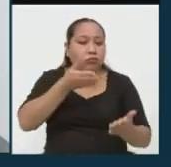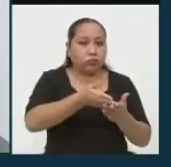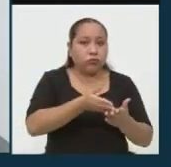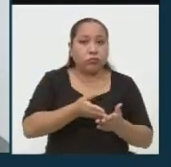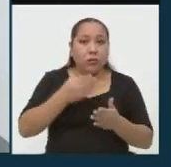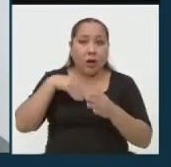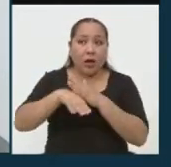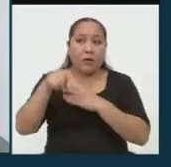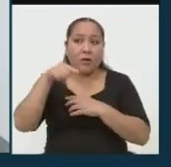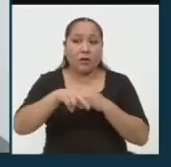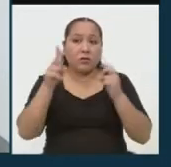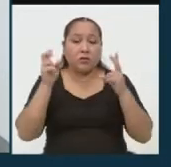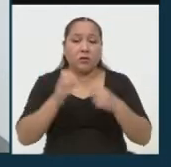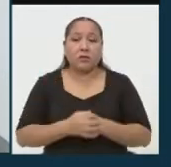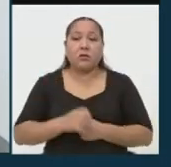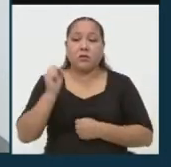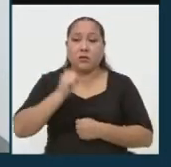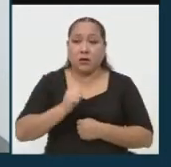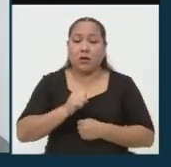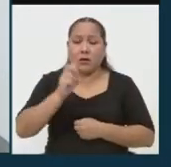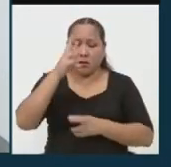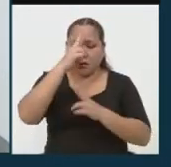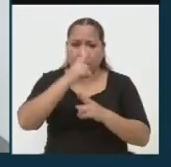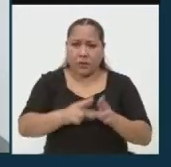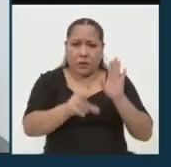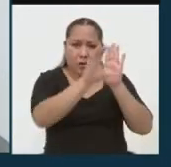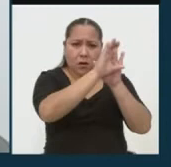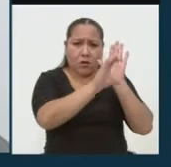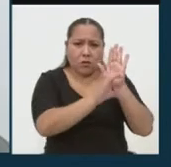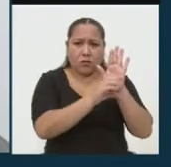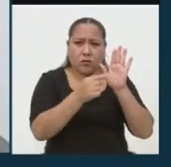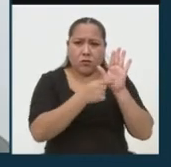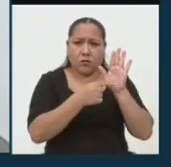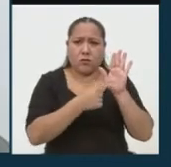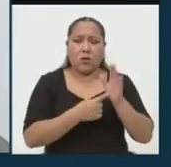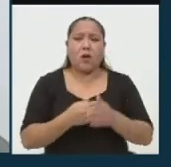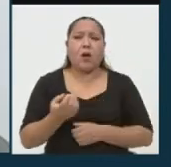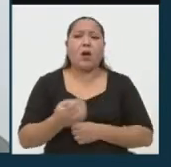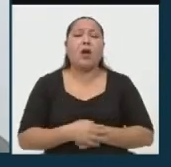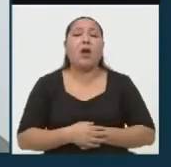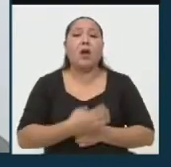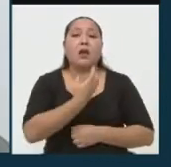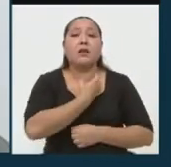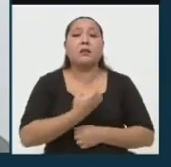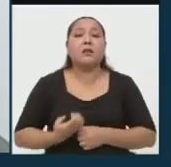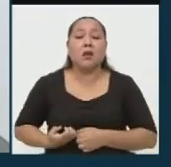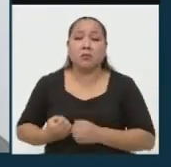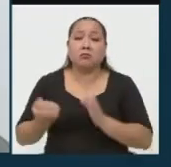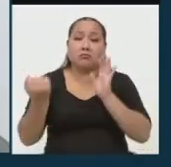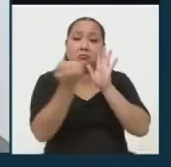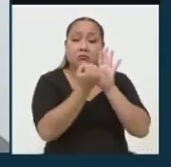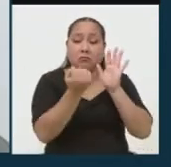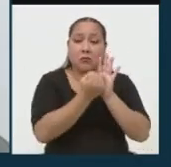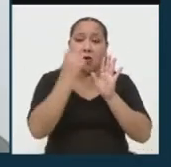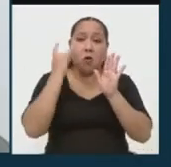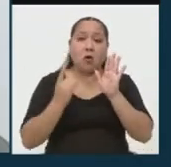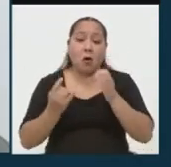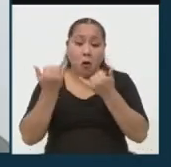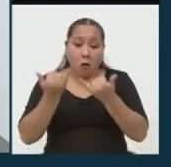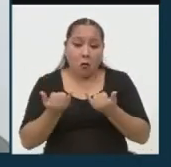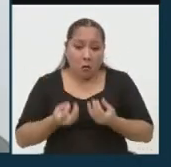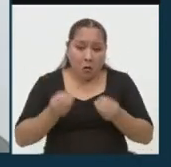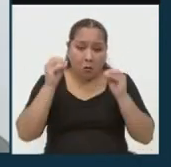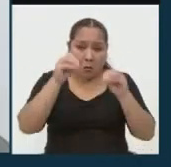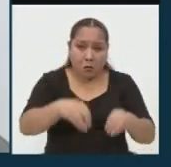Entonces, absolutamente constitucional y ilegal que el gobierno, mediante un decreto de urgencia que lo puede sacar hoy día, hoy mismo,